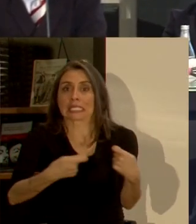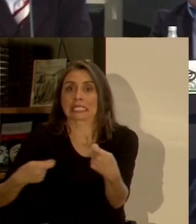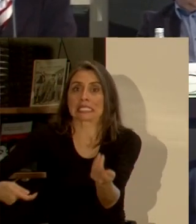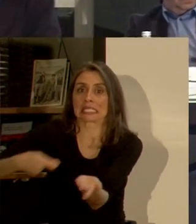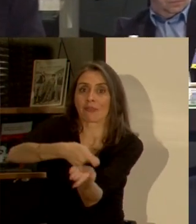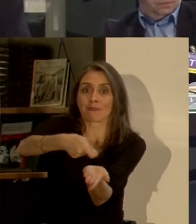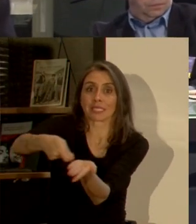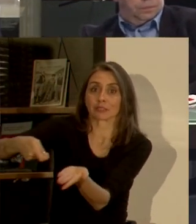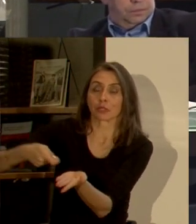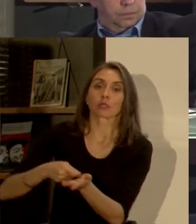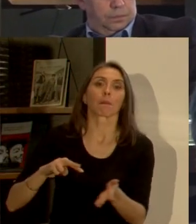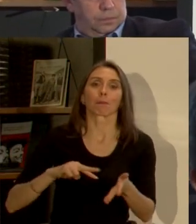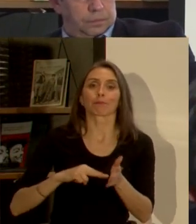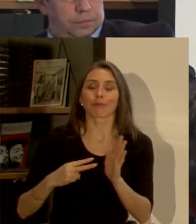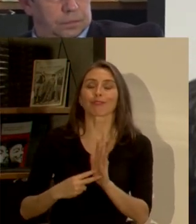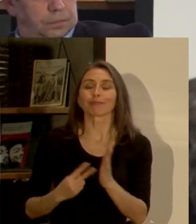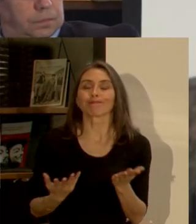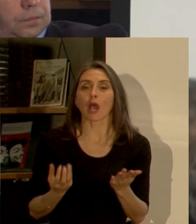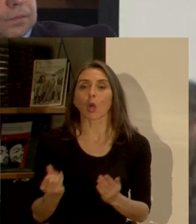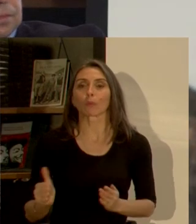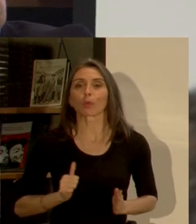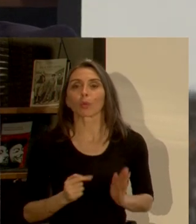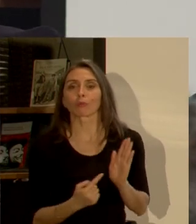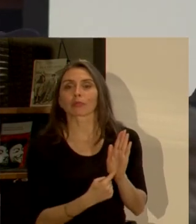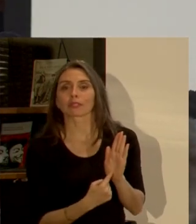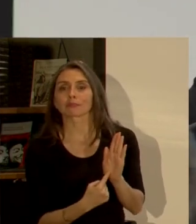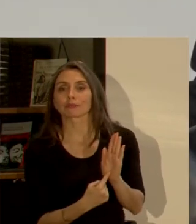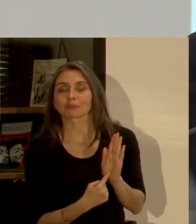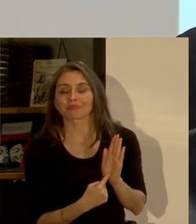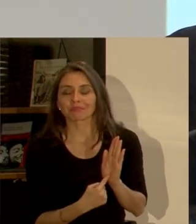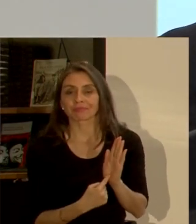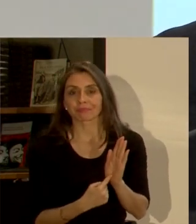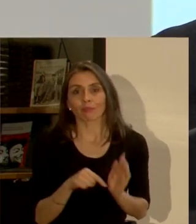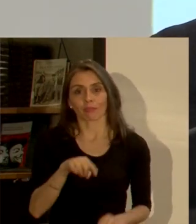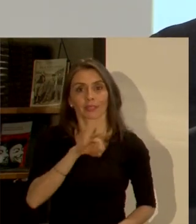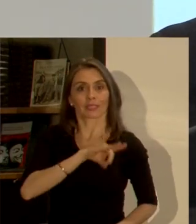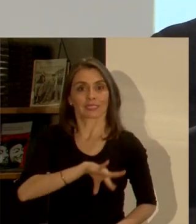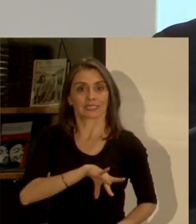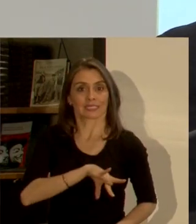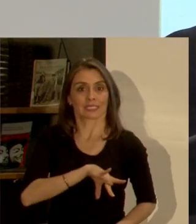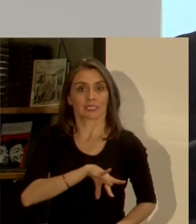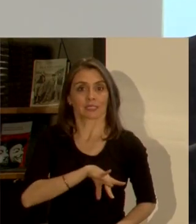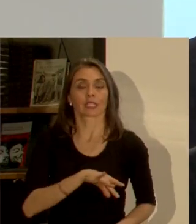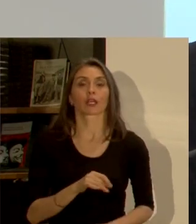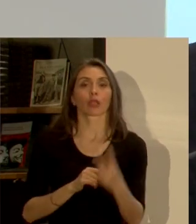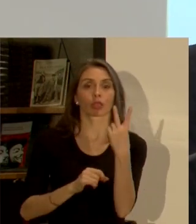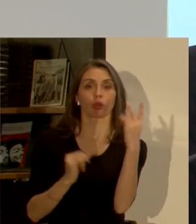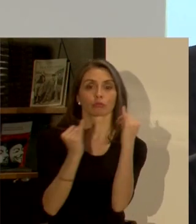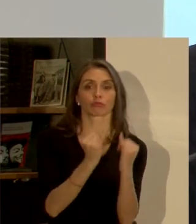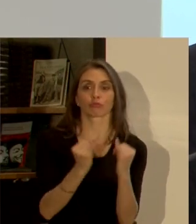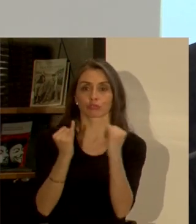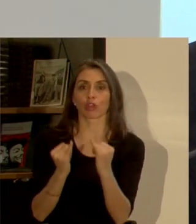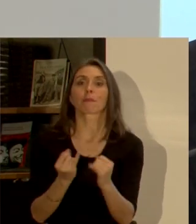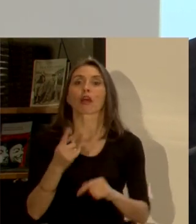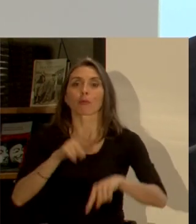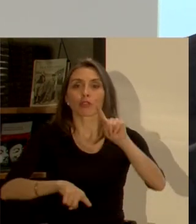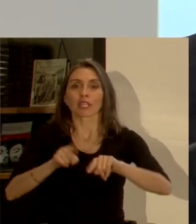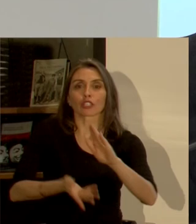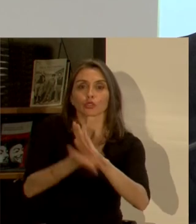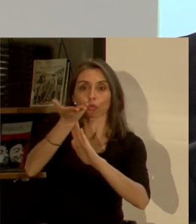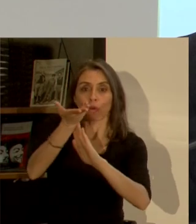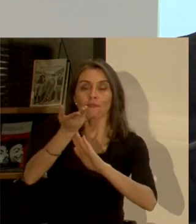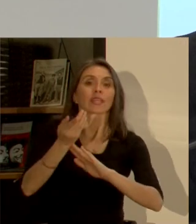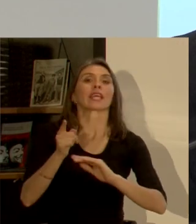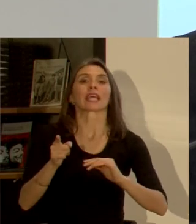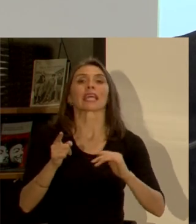yo diría que tiene problemas prácticos de aplicación y hoy día en Chile al menos hay dos maneras de capturar la plusvalía una que actualizar las